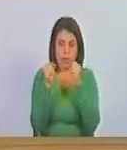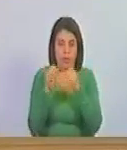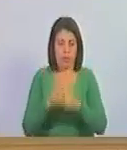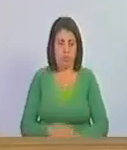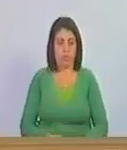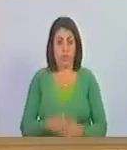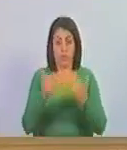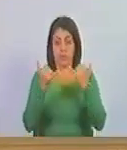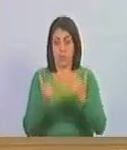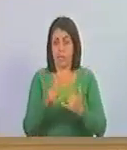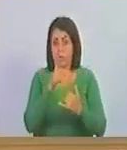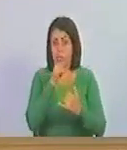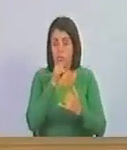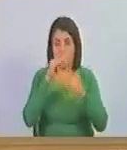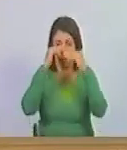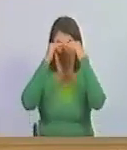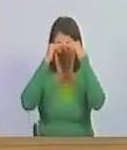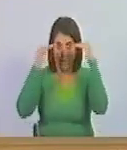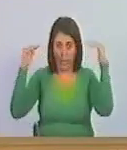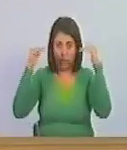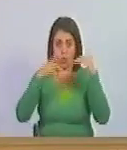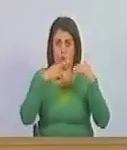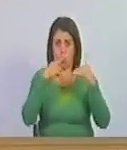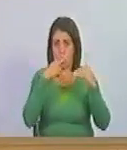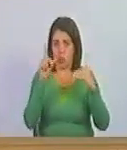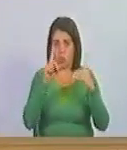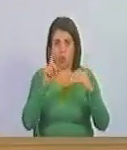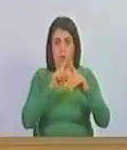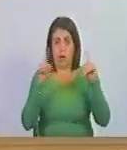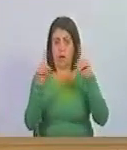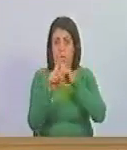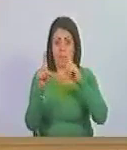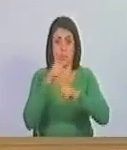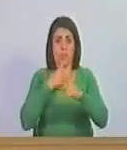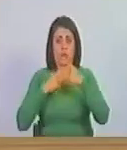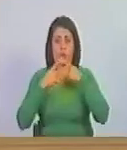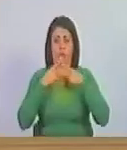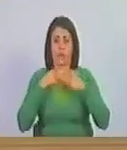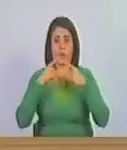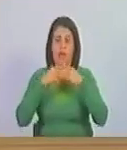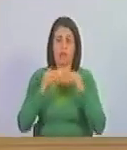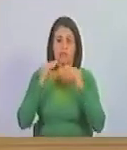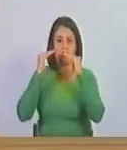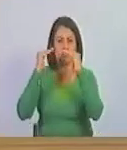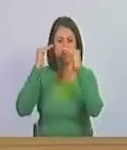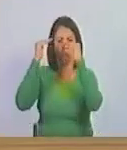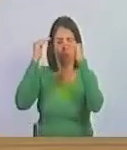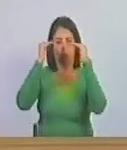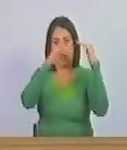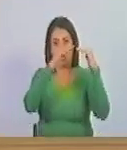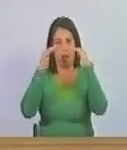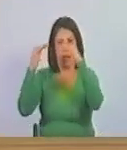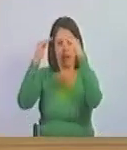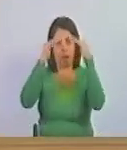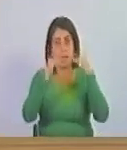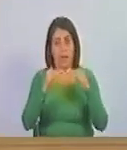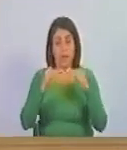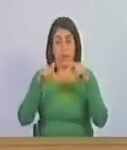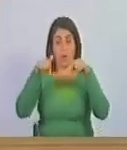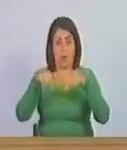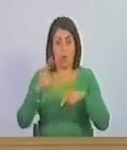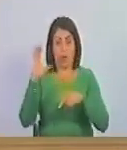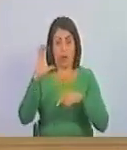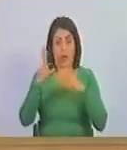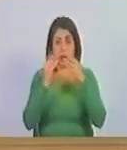ya no hay techos rojos los colores cambian de acuerdo a la altura de los techos hoy Caracas